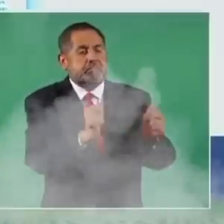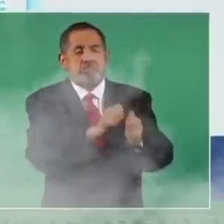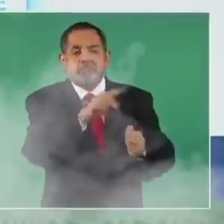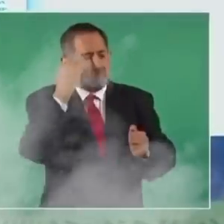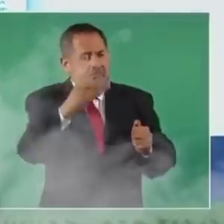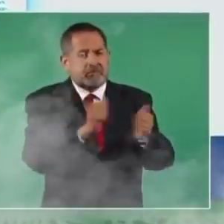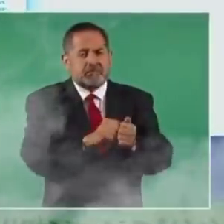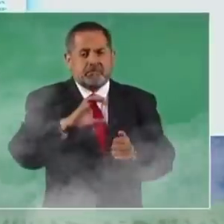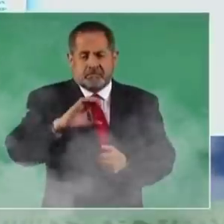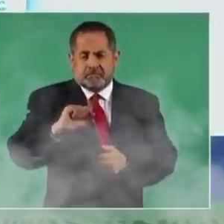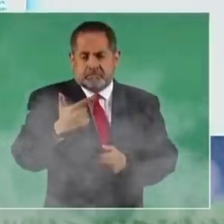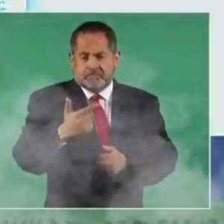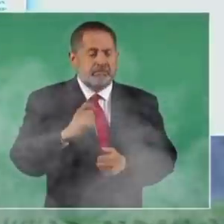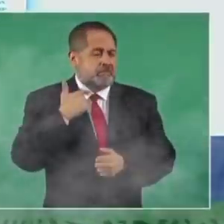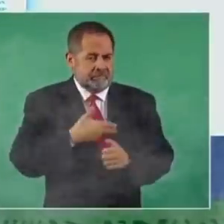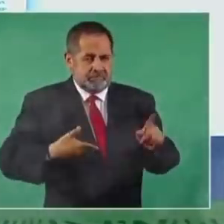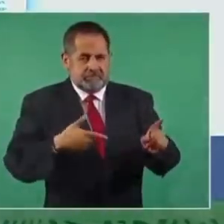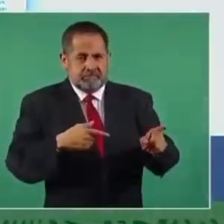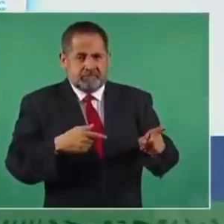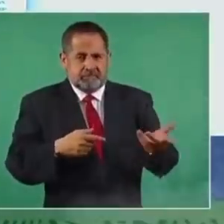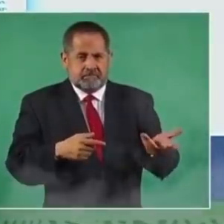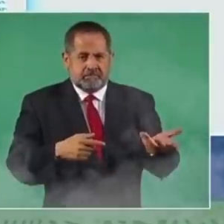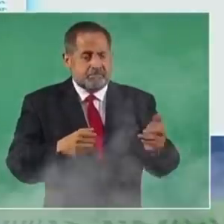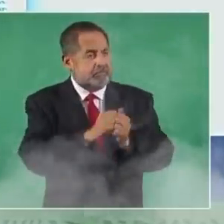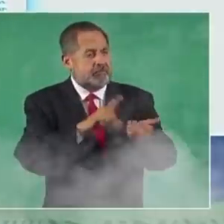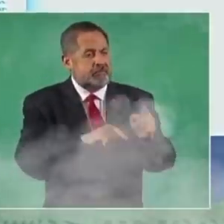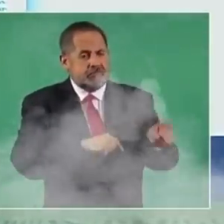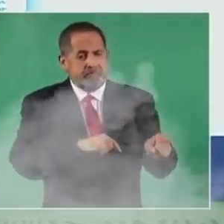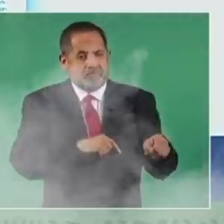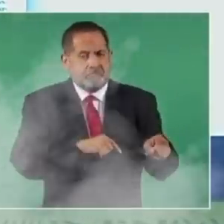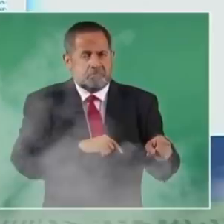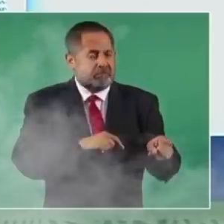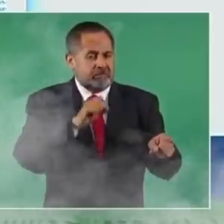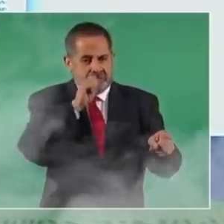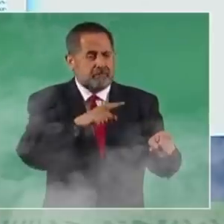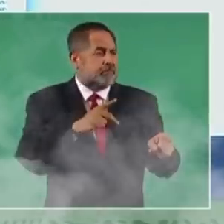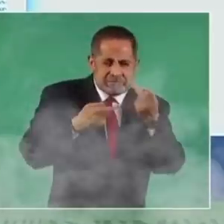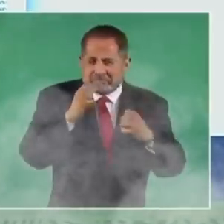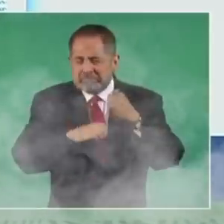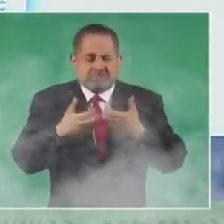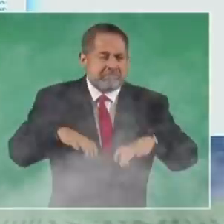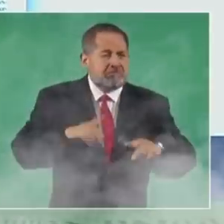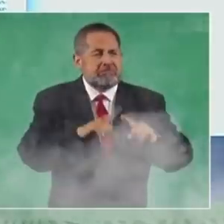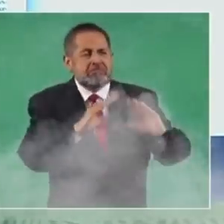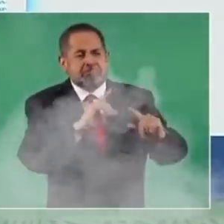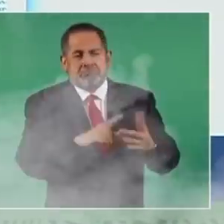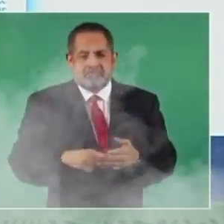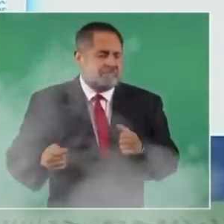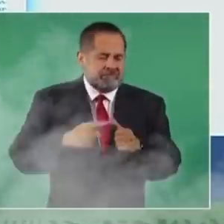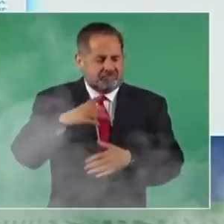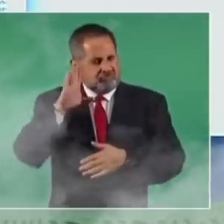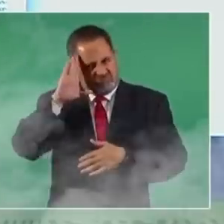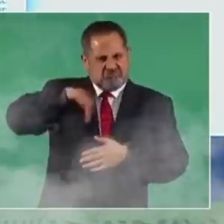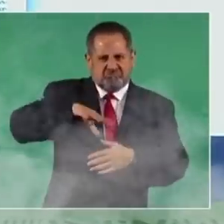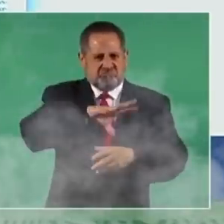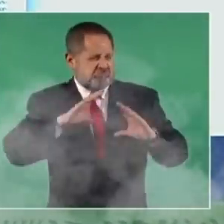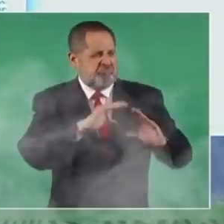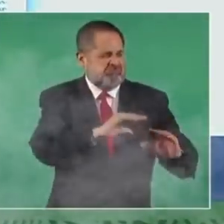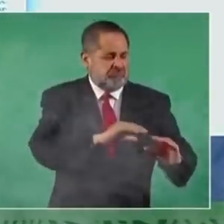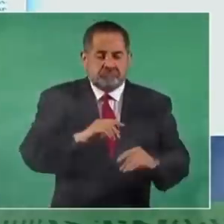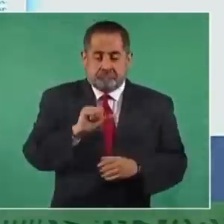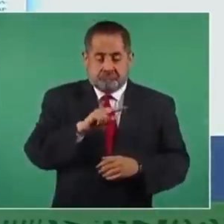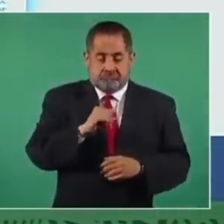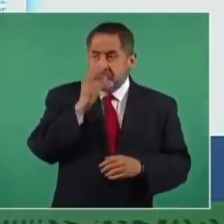con Salinas de Gortari, con toda la política de pillaje. ¿Quién es el maestro de Anaya?